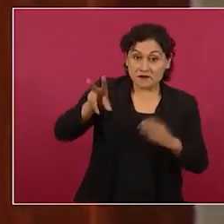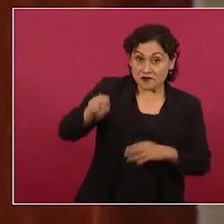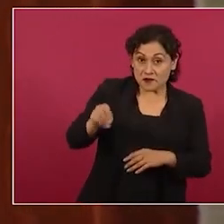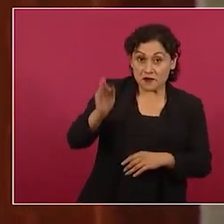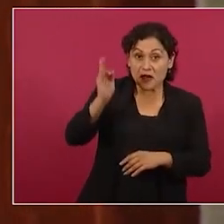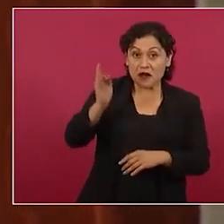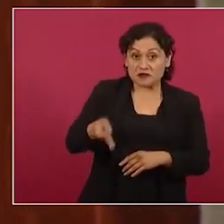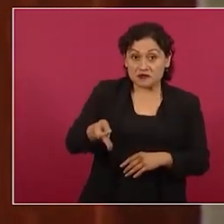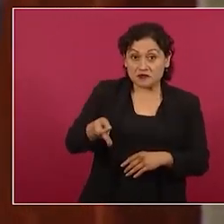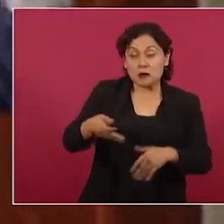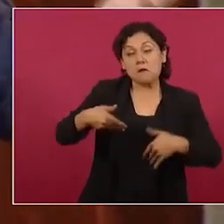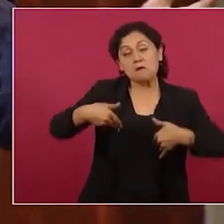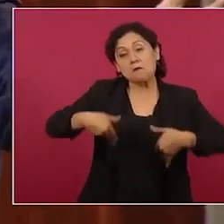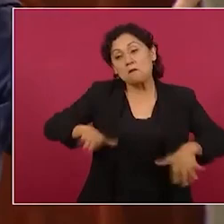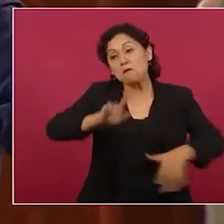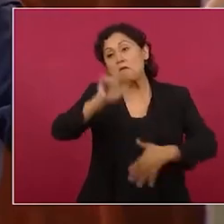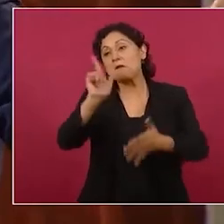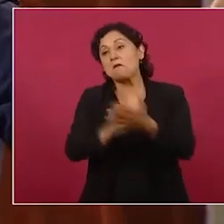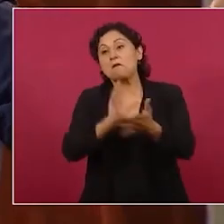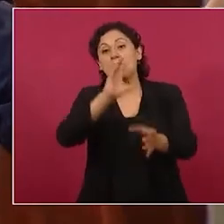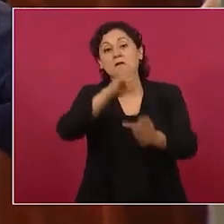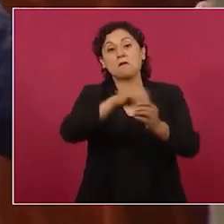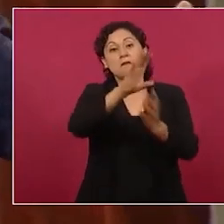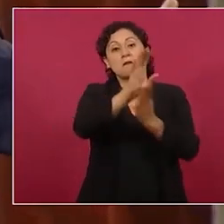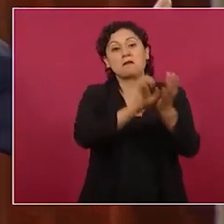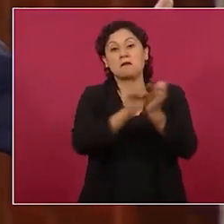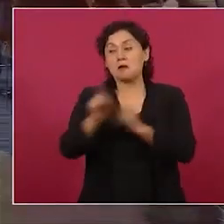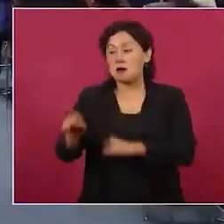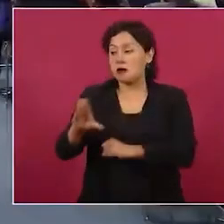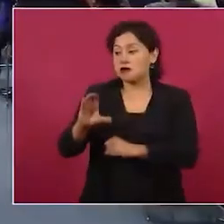puede tener hasta el 90 por ciento